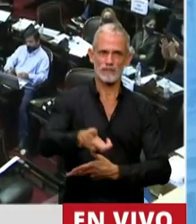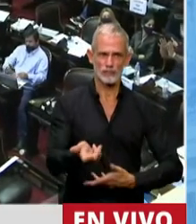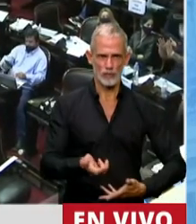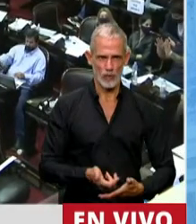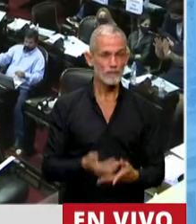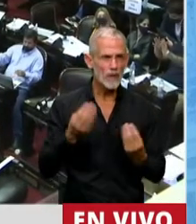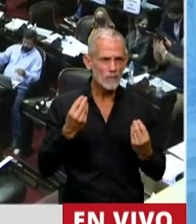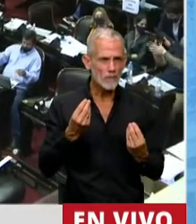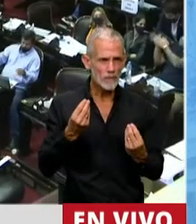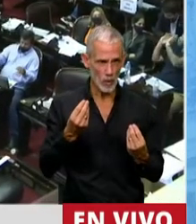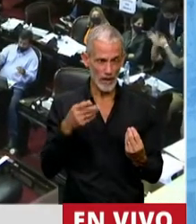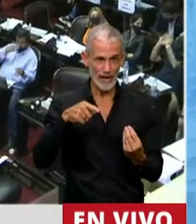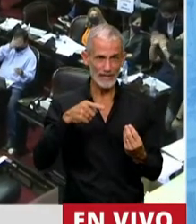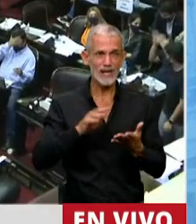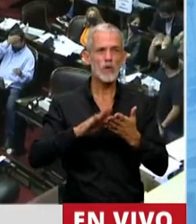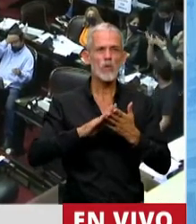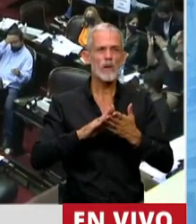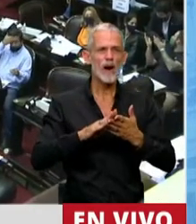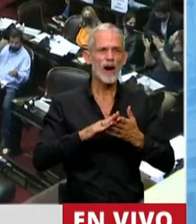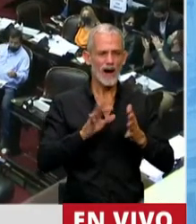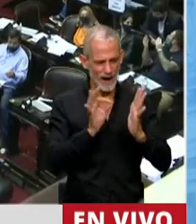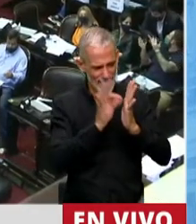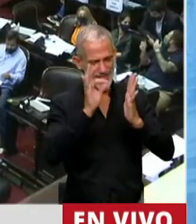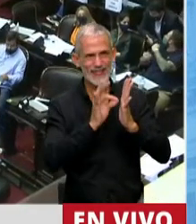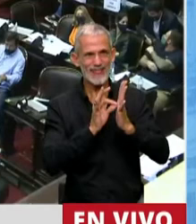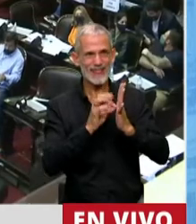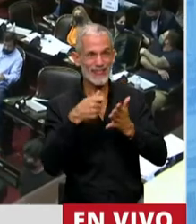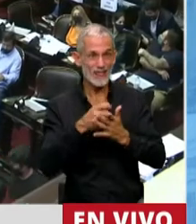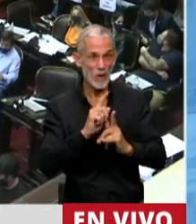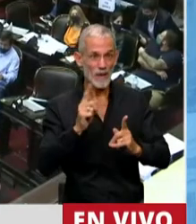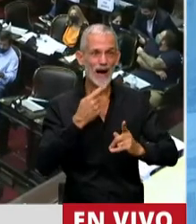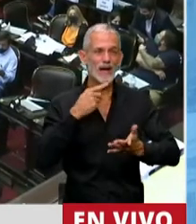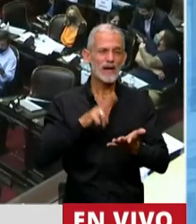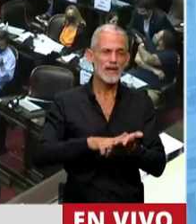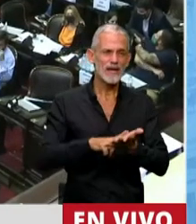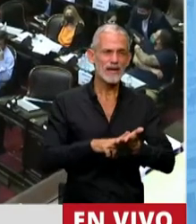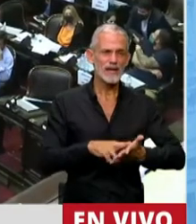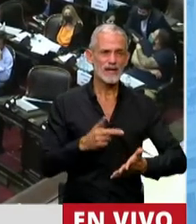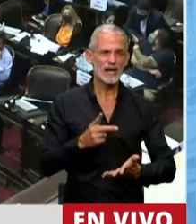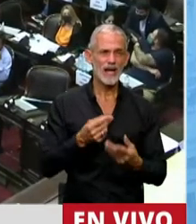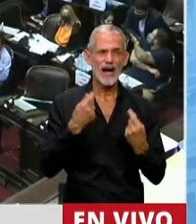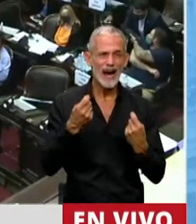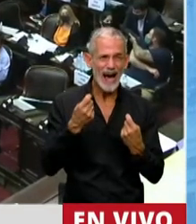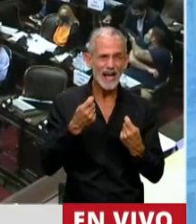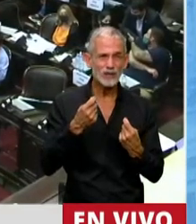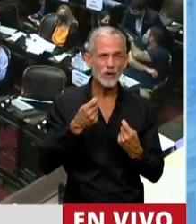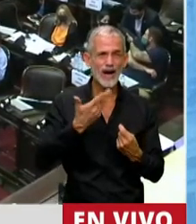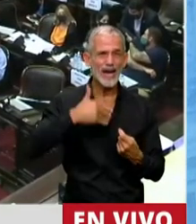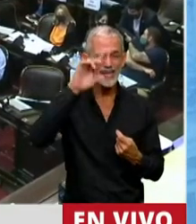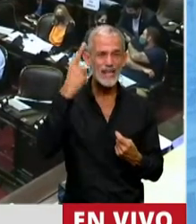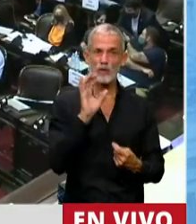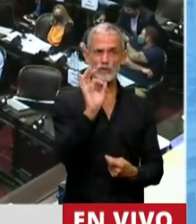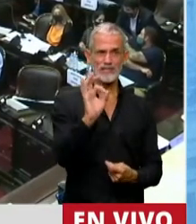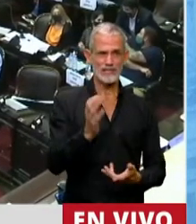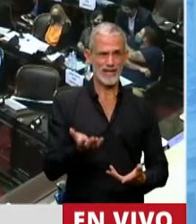porque esta nueva excepción que estamos proponiendo, el costo para el Estado es cero, es una decisión política,